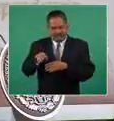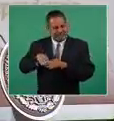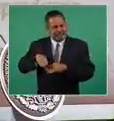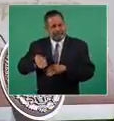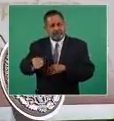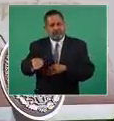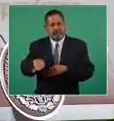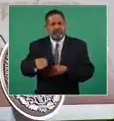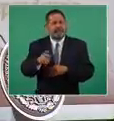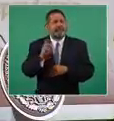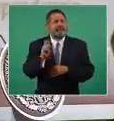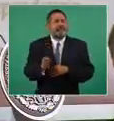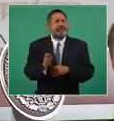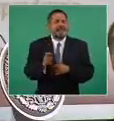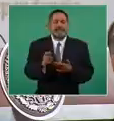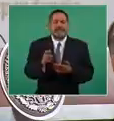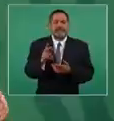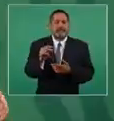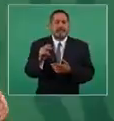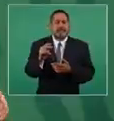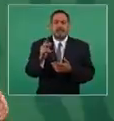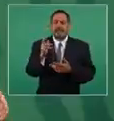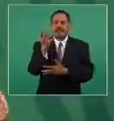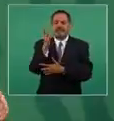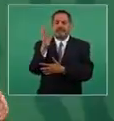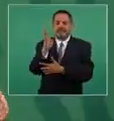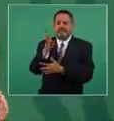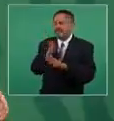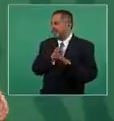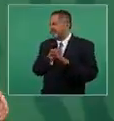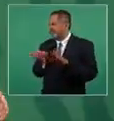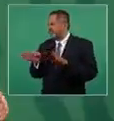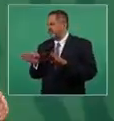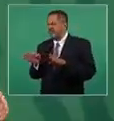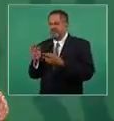No hay un trazo que afecte